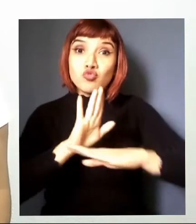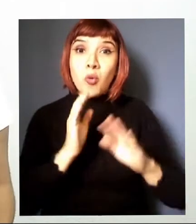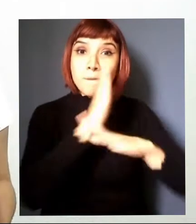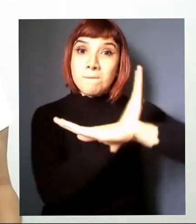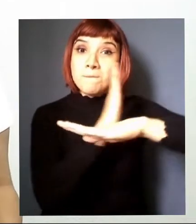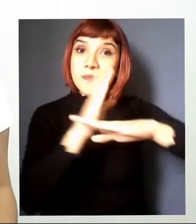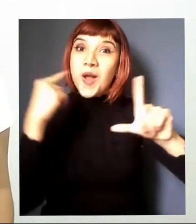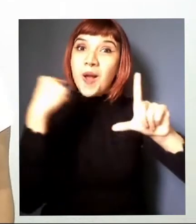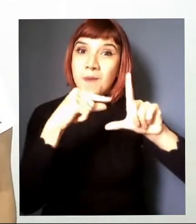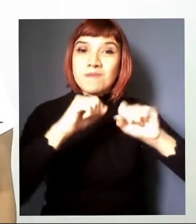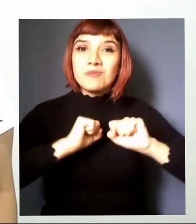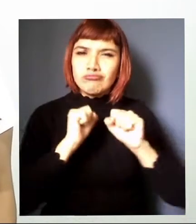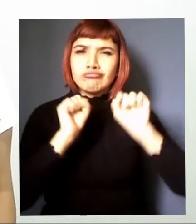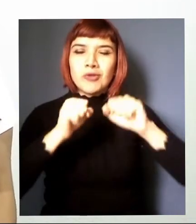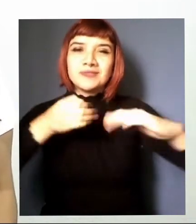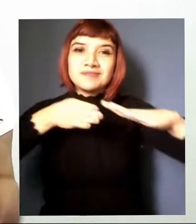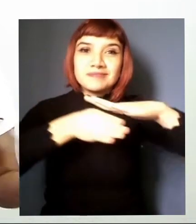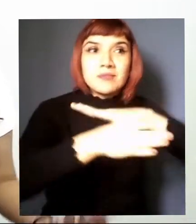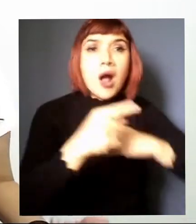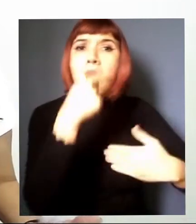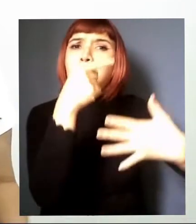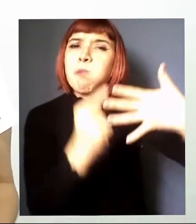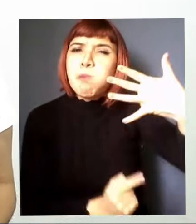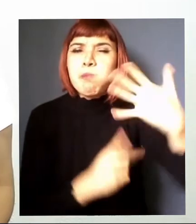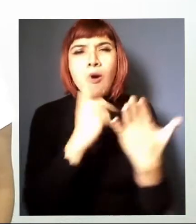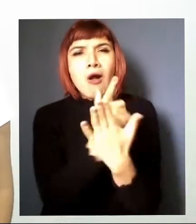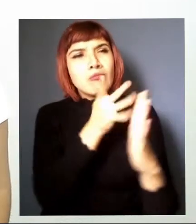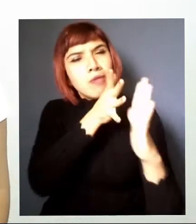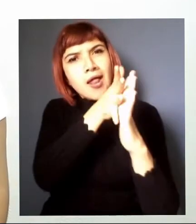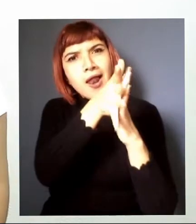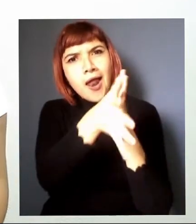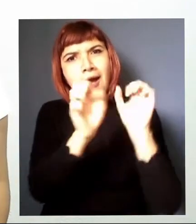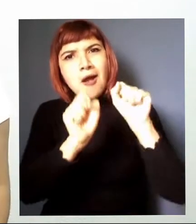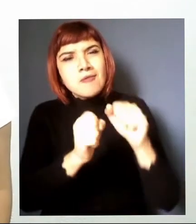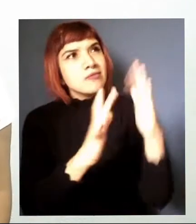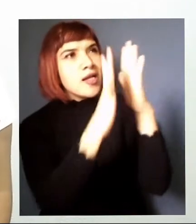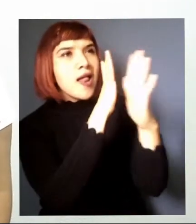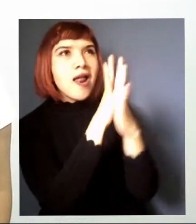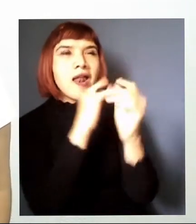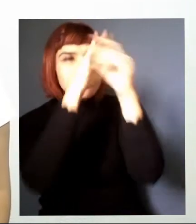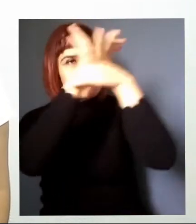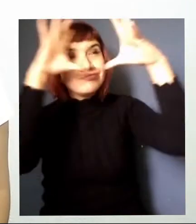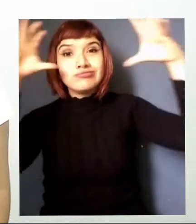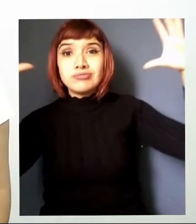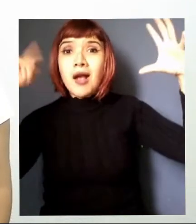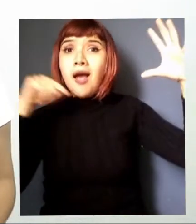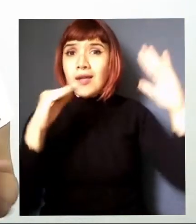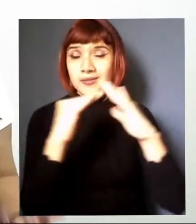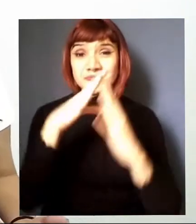Bogotá y encuentren en los libros mil posibilidades para viajar sin salir de sus casas